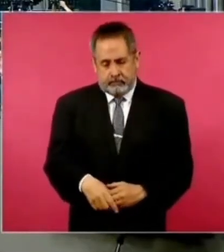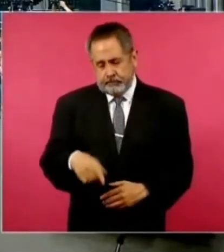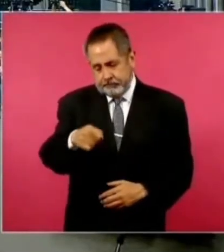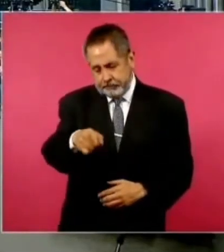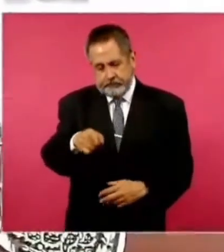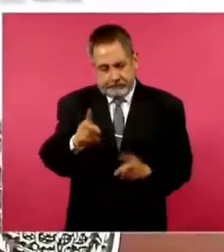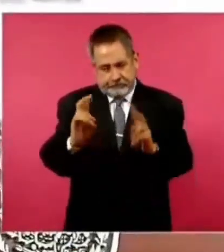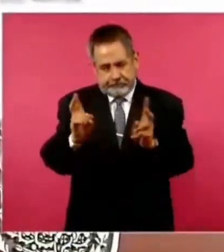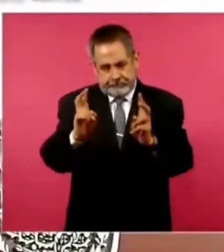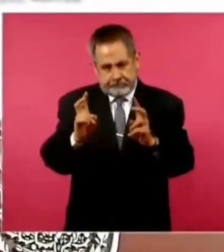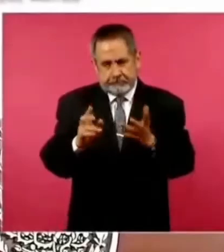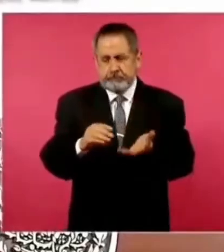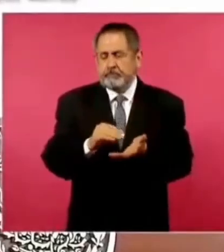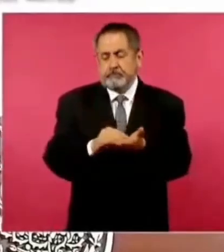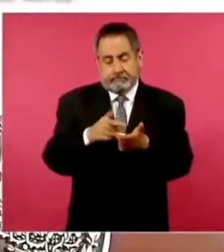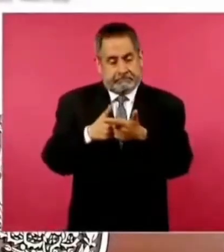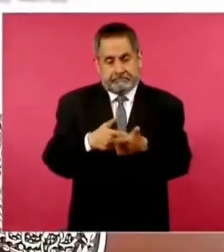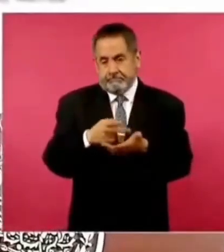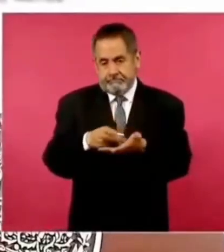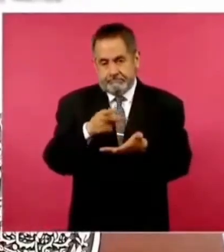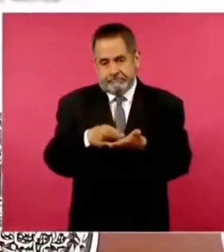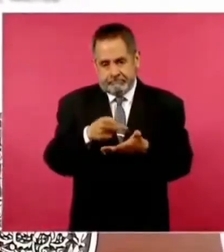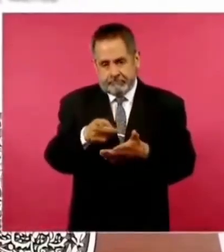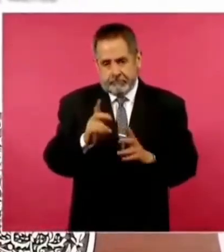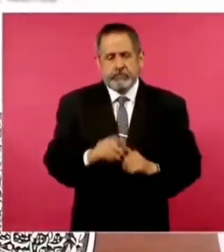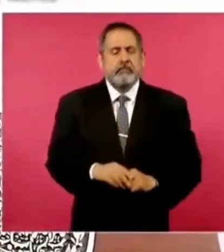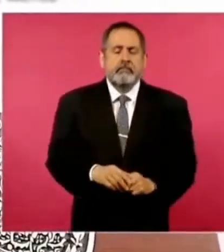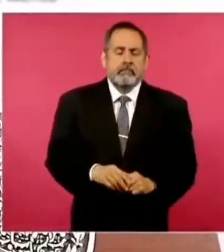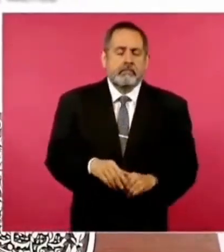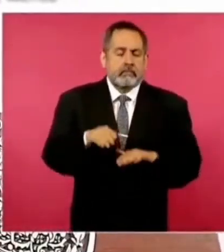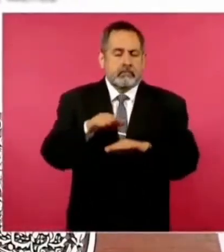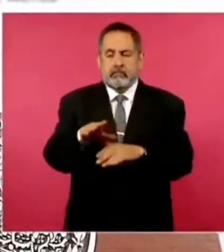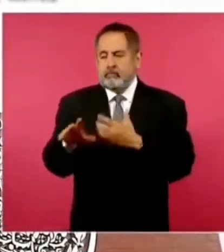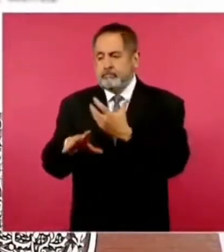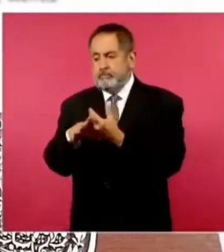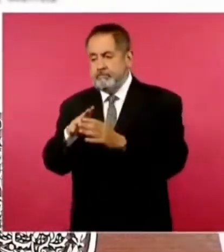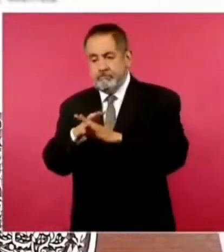relacionado con la migración.